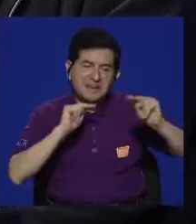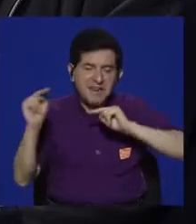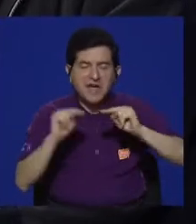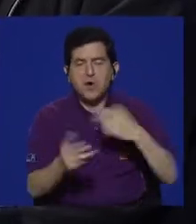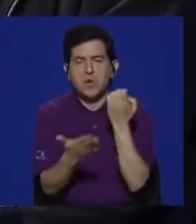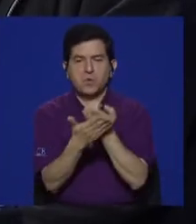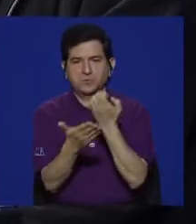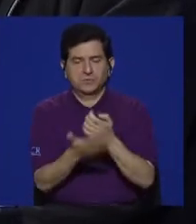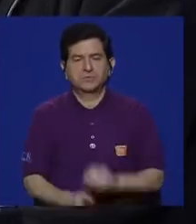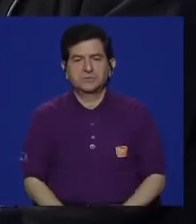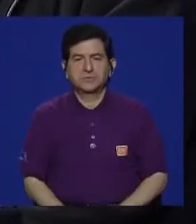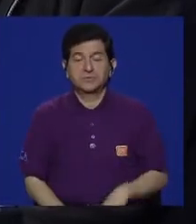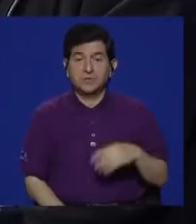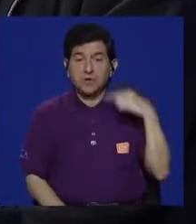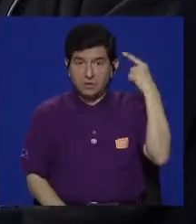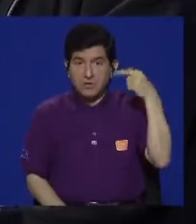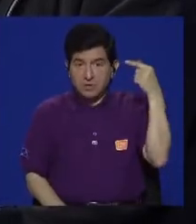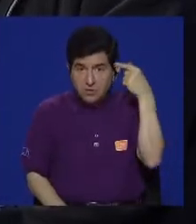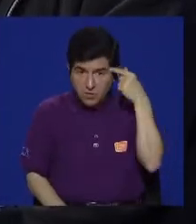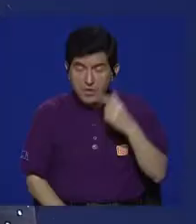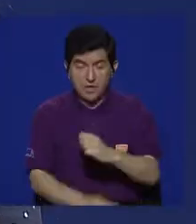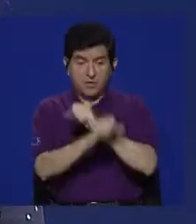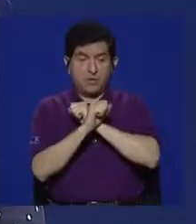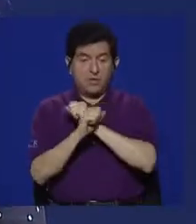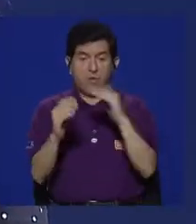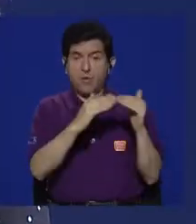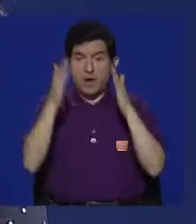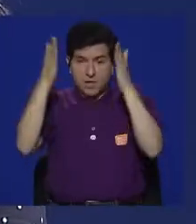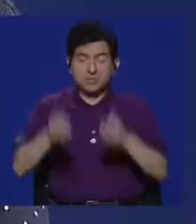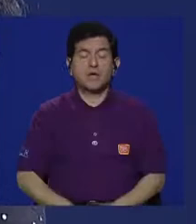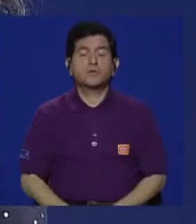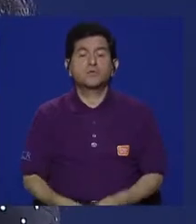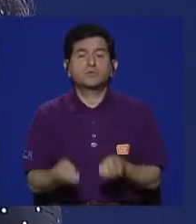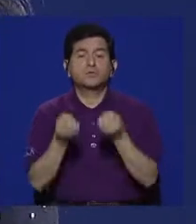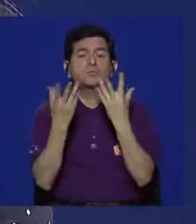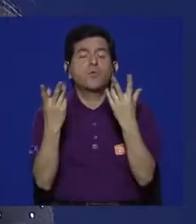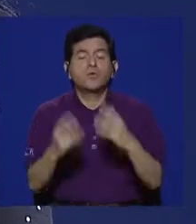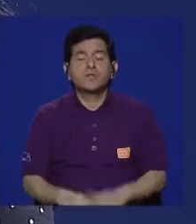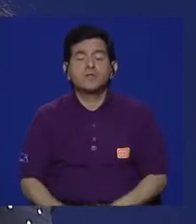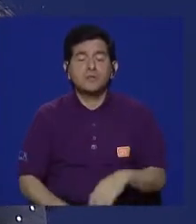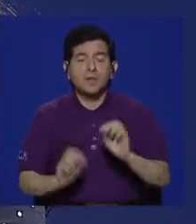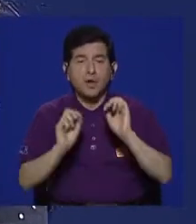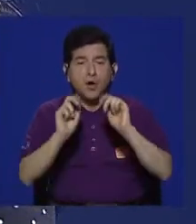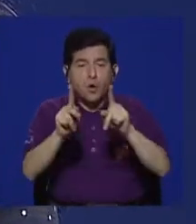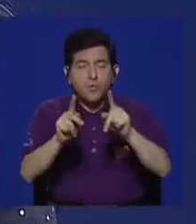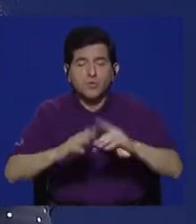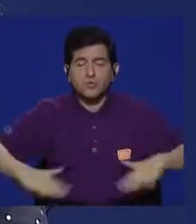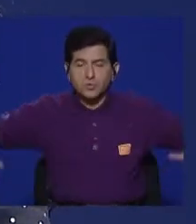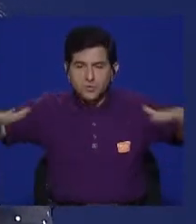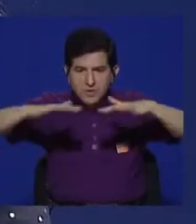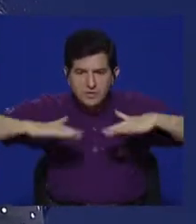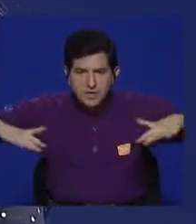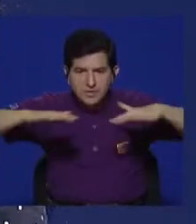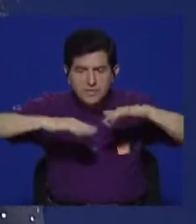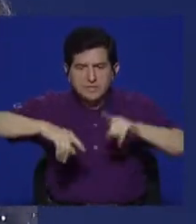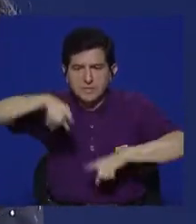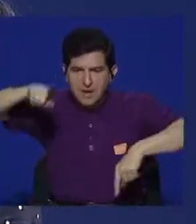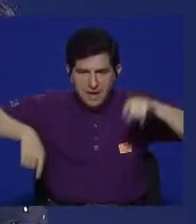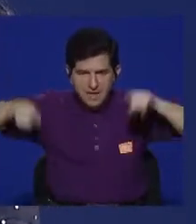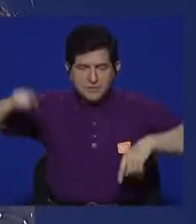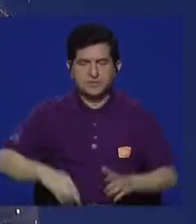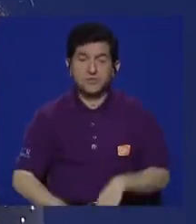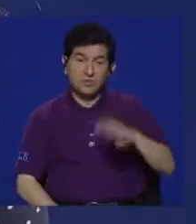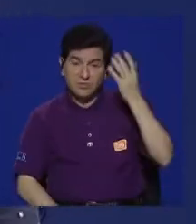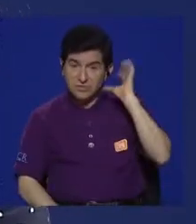transacción económica. Y el Estado tiene que garantizarle a la ciudadanía una pluralidad y una distribución del espectro diversa.